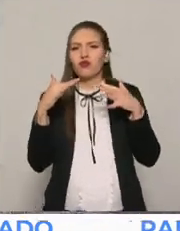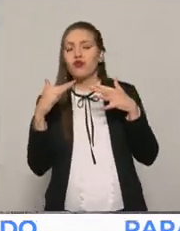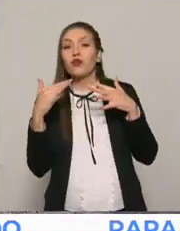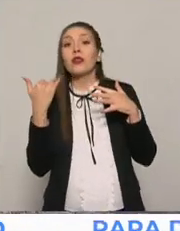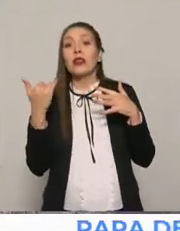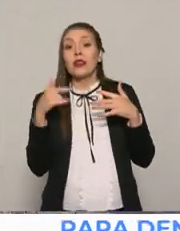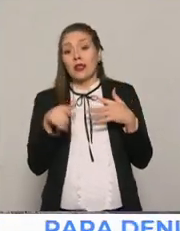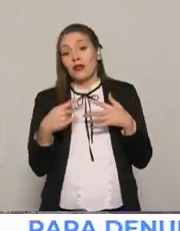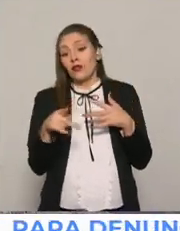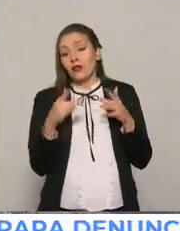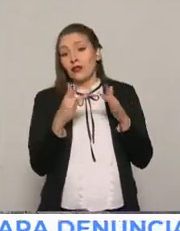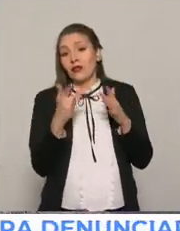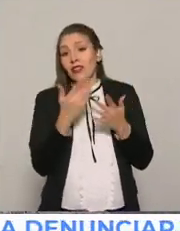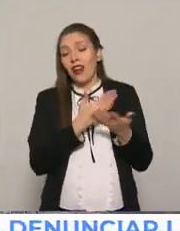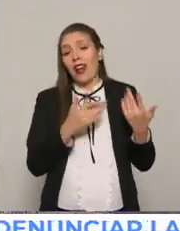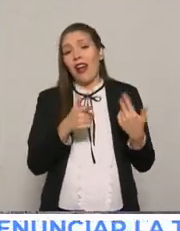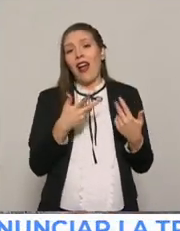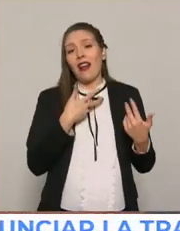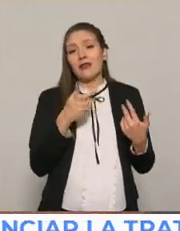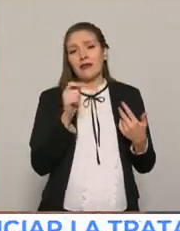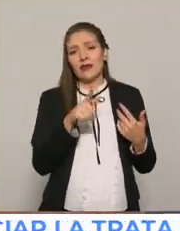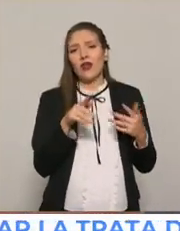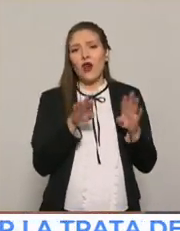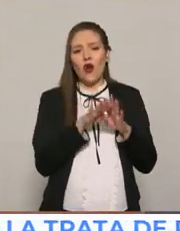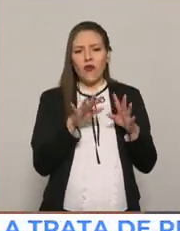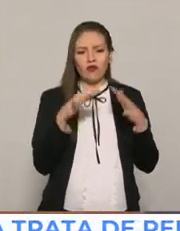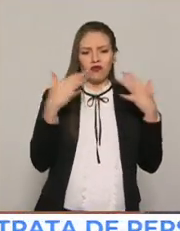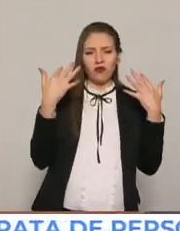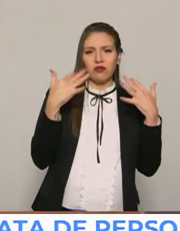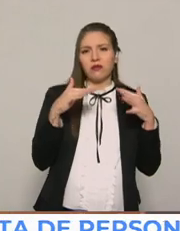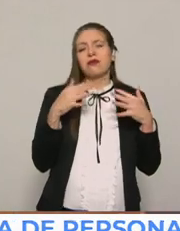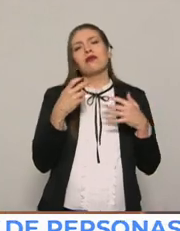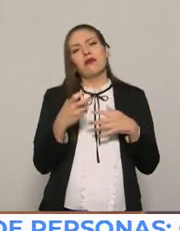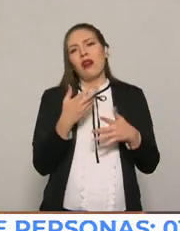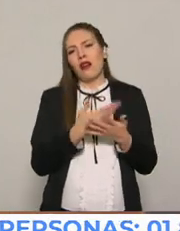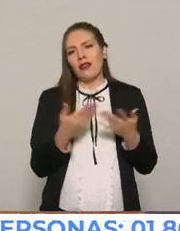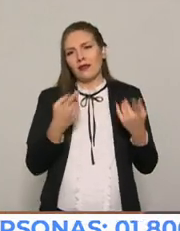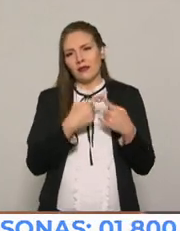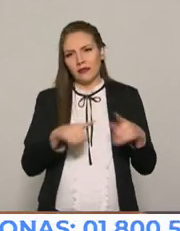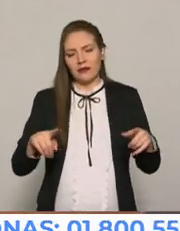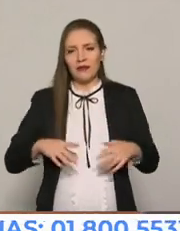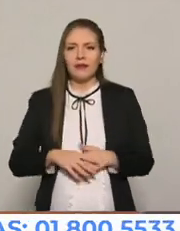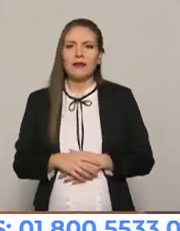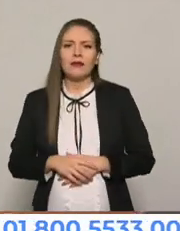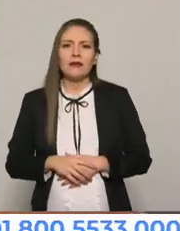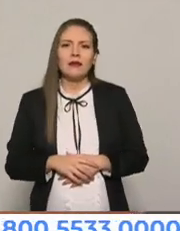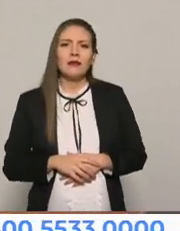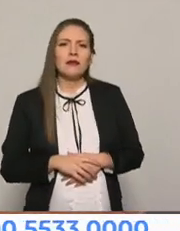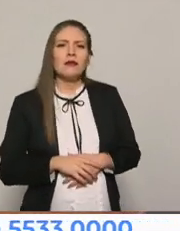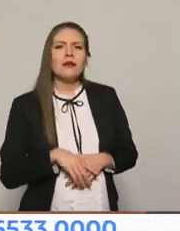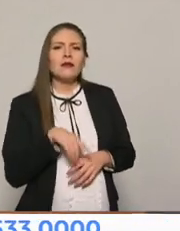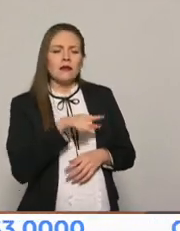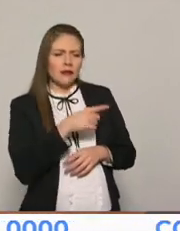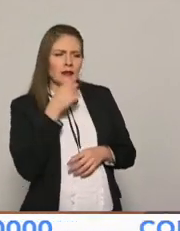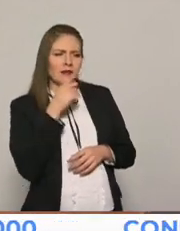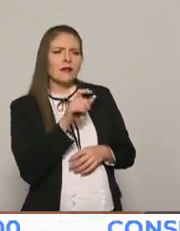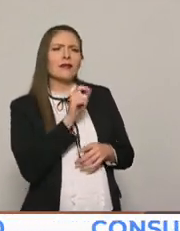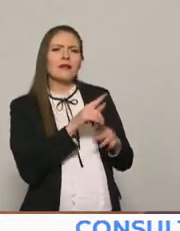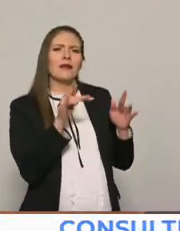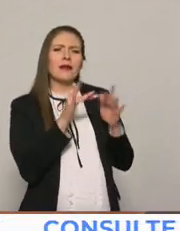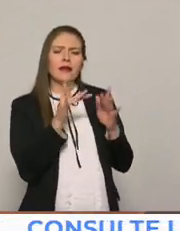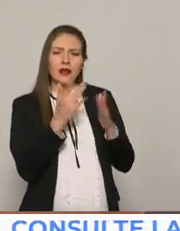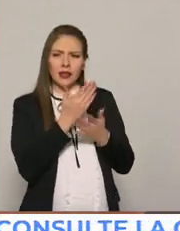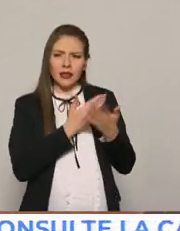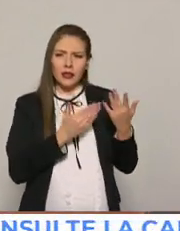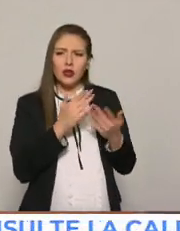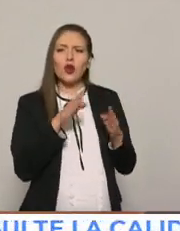función de la visibilidad, pues resulta sumamente complicado. Mencionabas, Claudia, pues el tema de usar estas plataformas digitales en beneficio nuestro, en beneficio de nuestra sociedad.